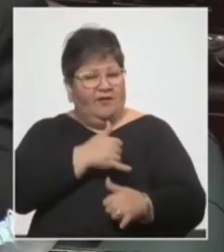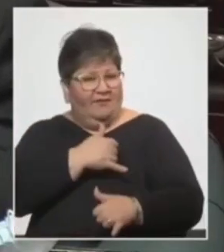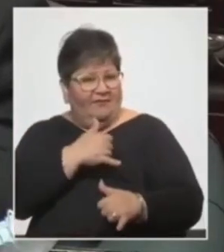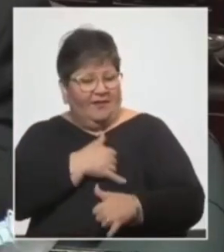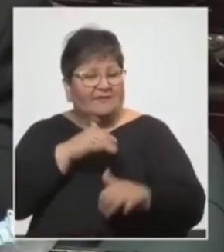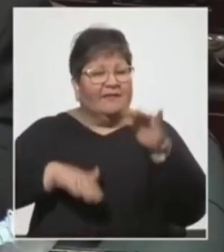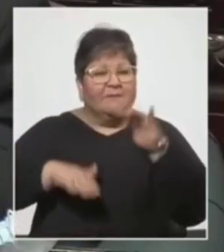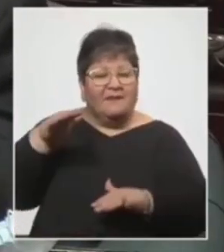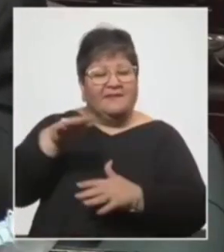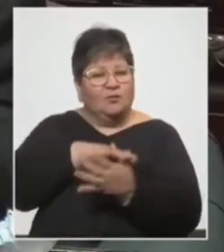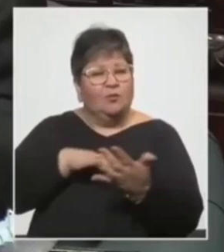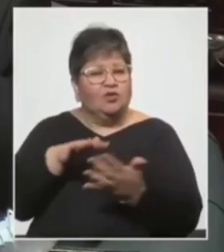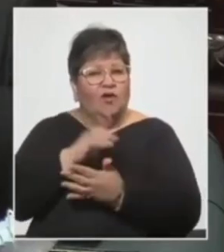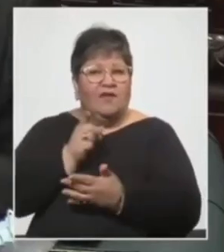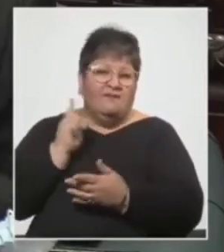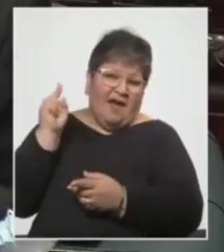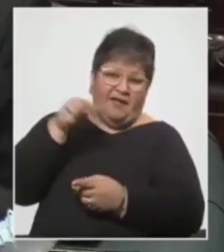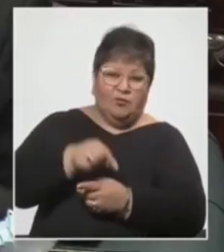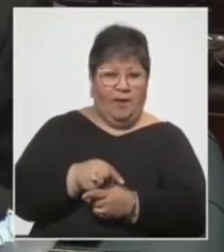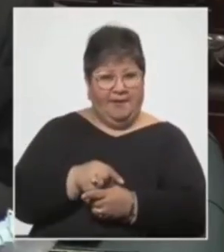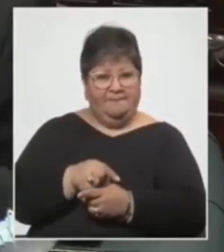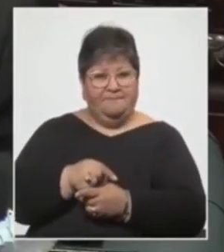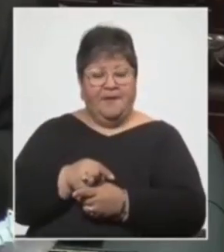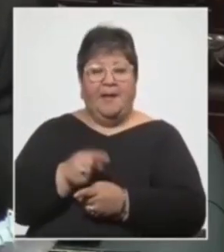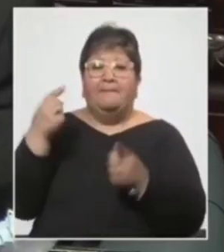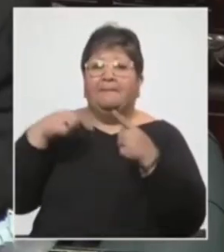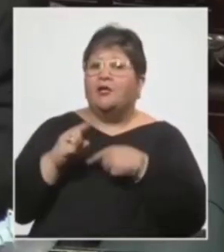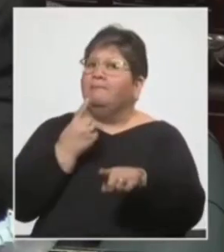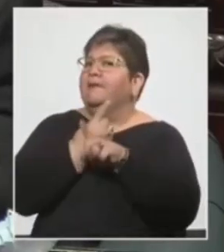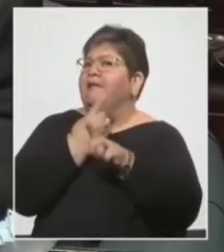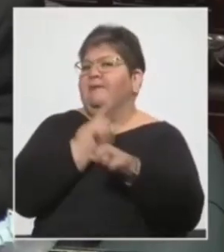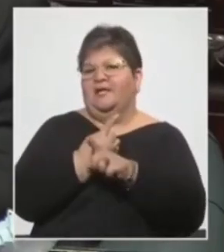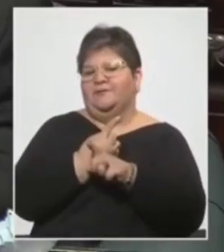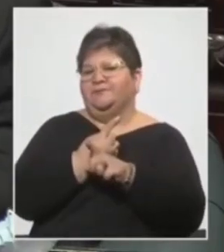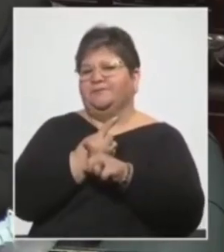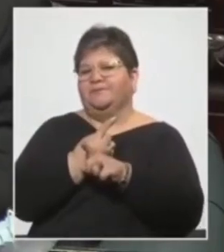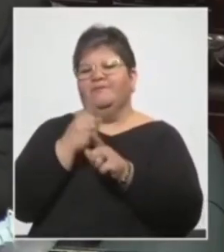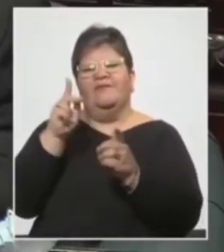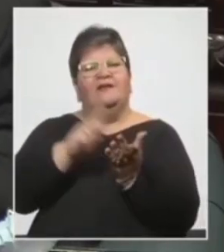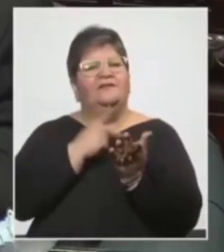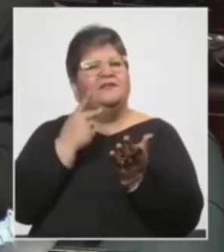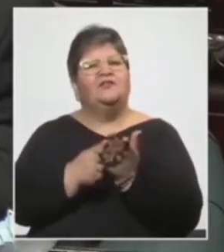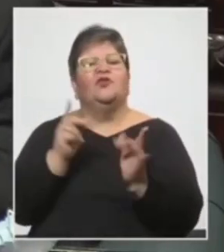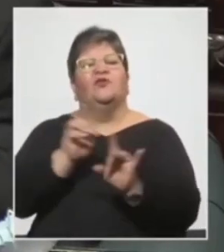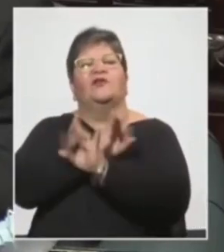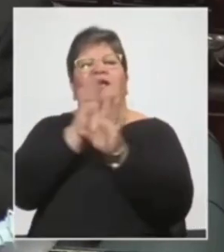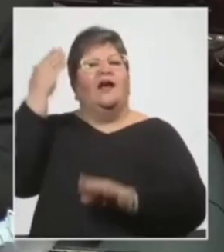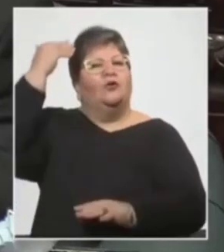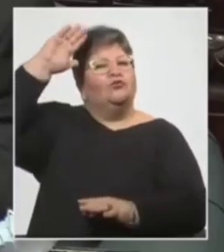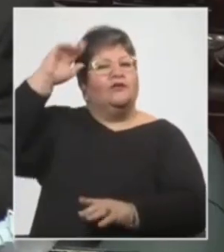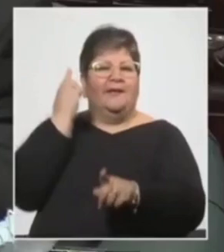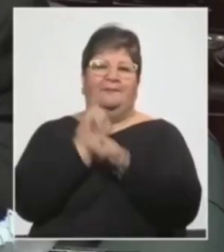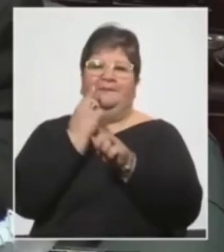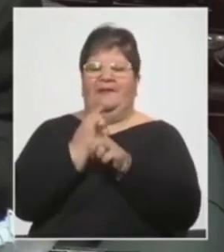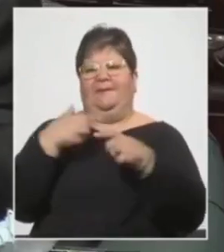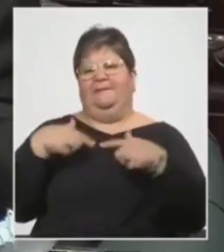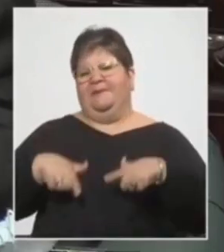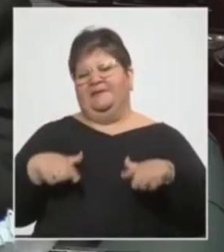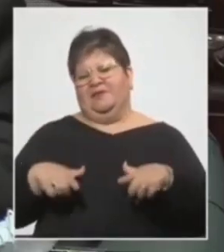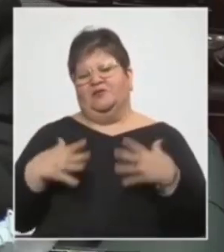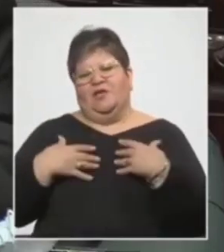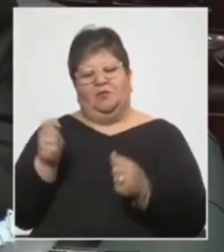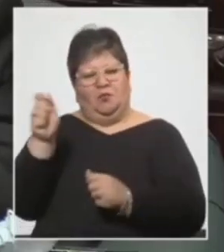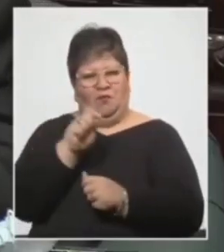tenga que actuar pero siempre sobre la base de que hay una definición clara de que hay una circunstancia con riesgos